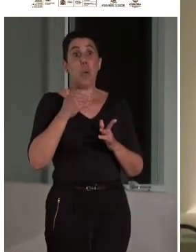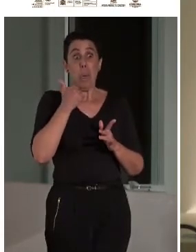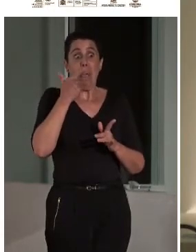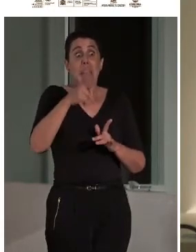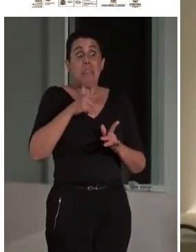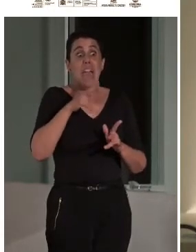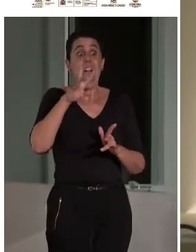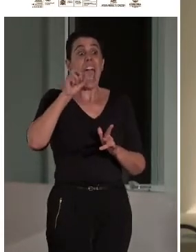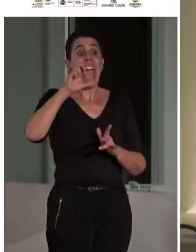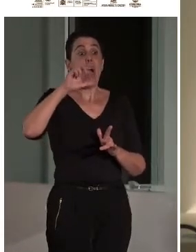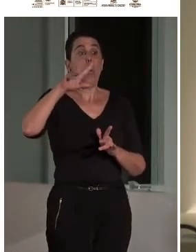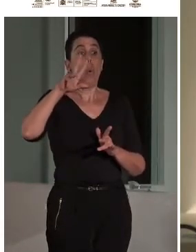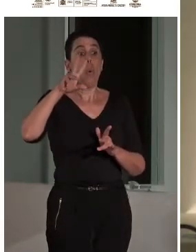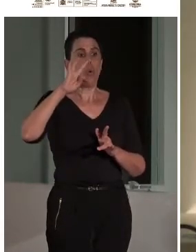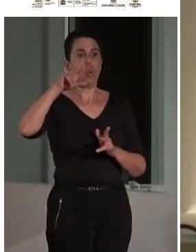universal. Muchísimas gracias.